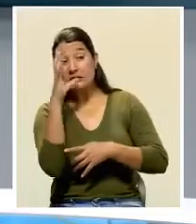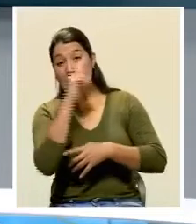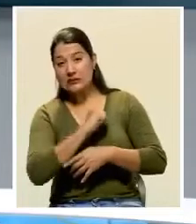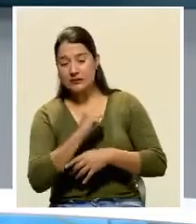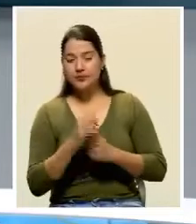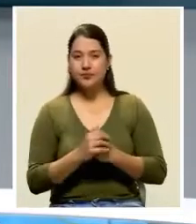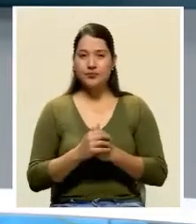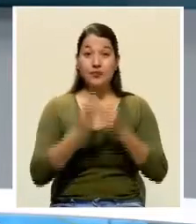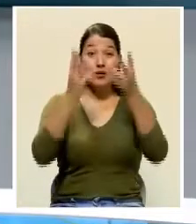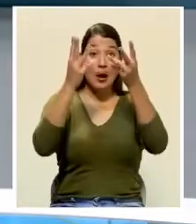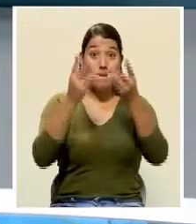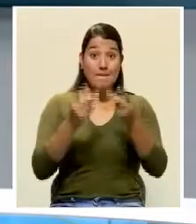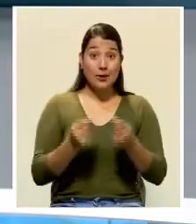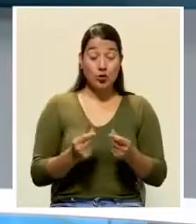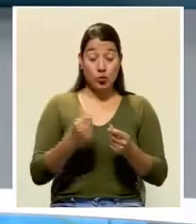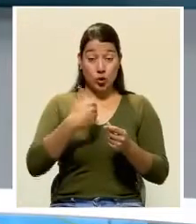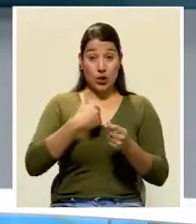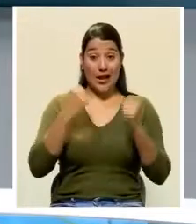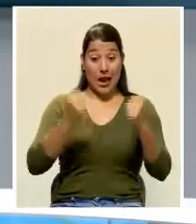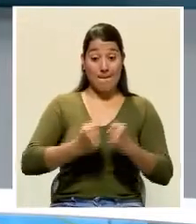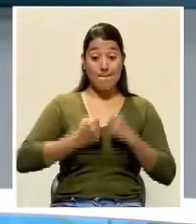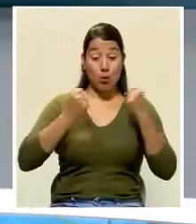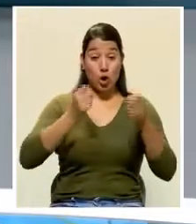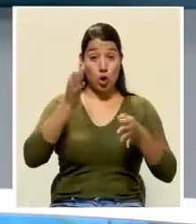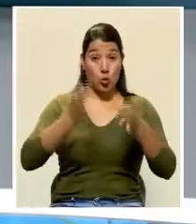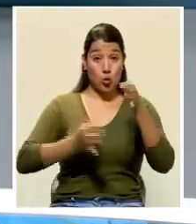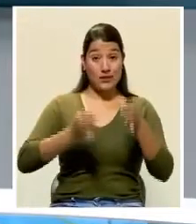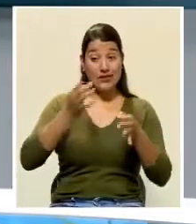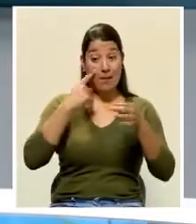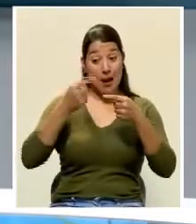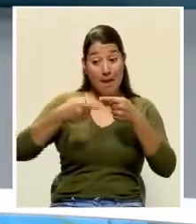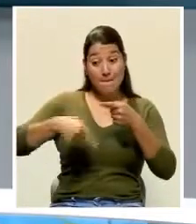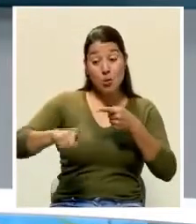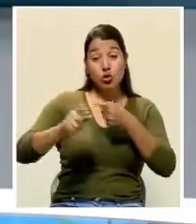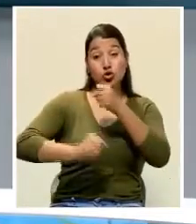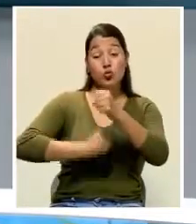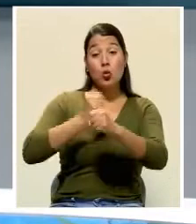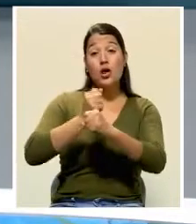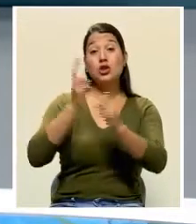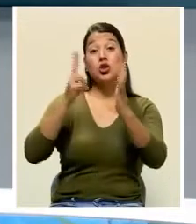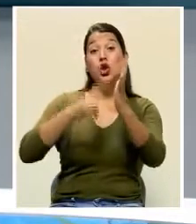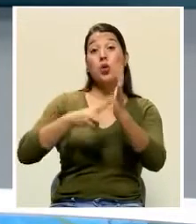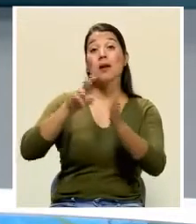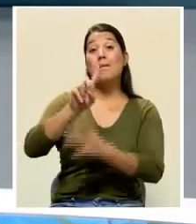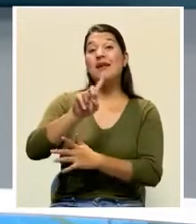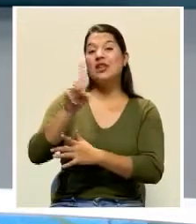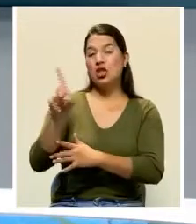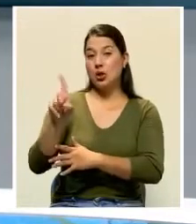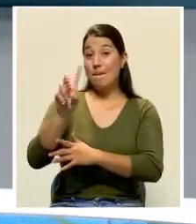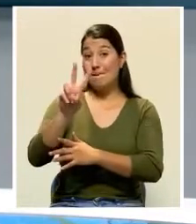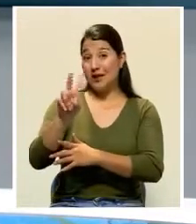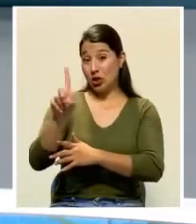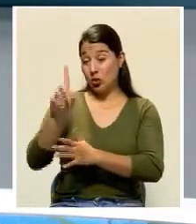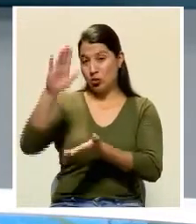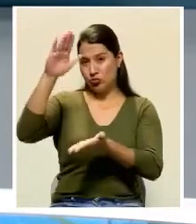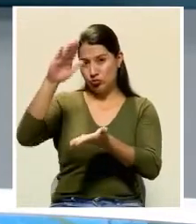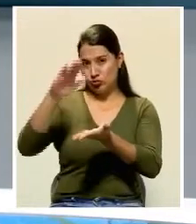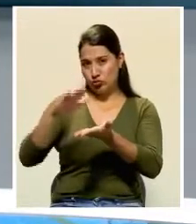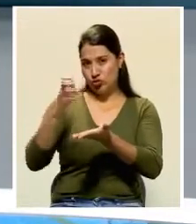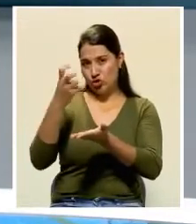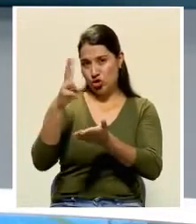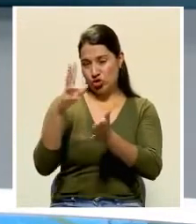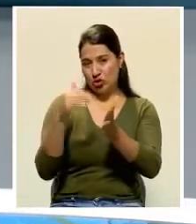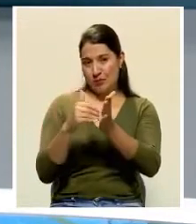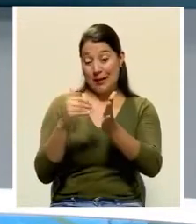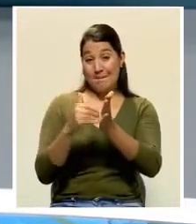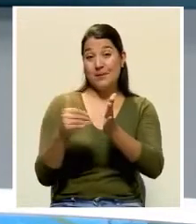El presupuesto del Poder Judicial para el 2021 contempla una rebaja de más de 12.000 millones de colones. Los